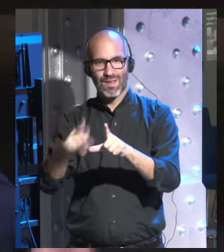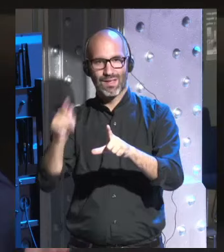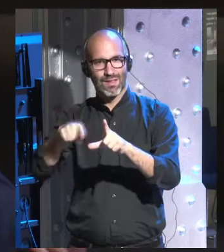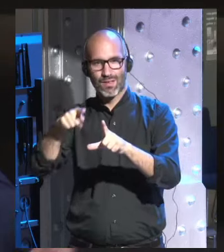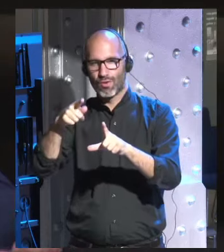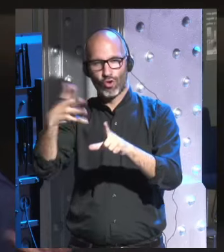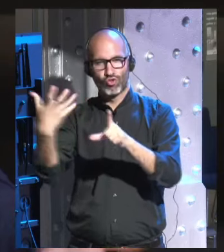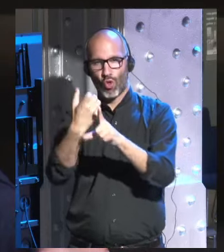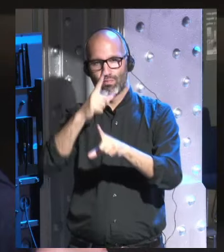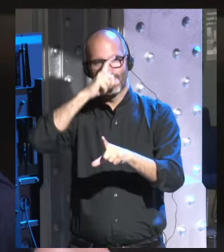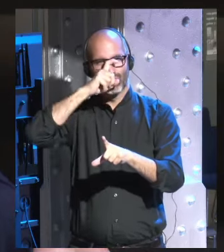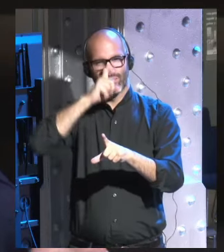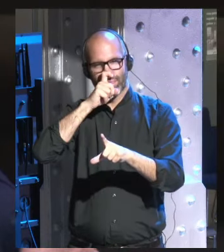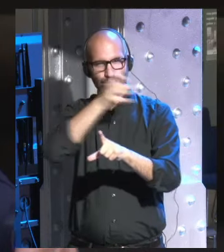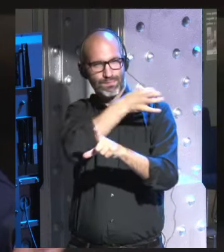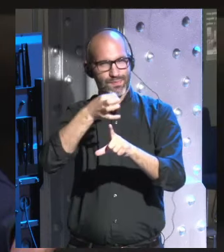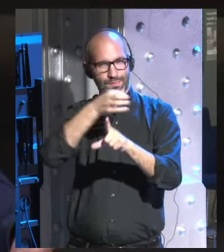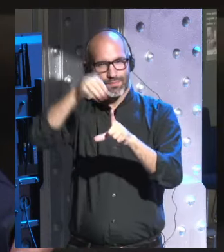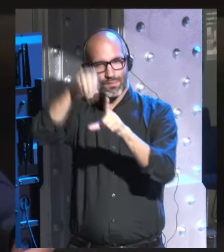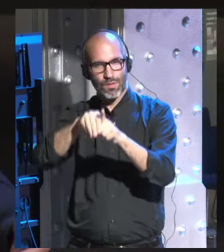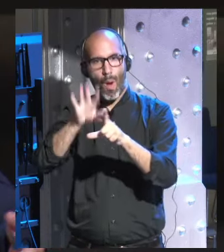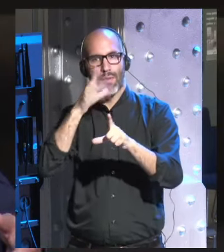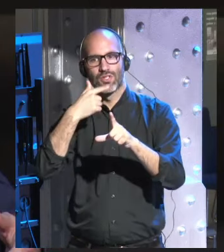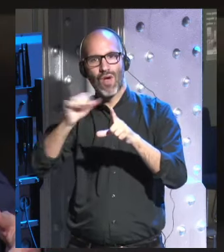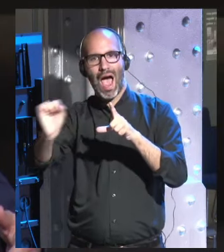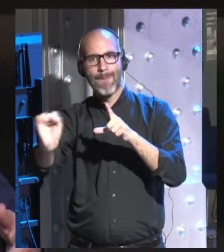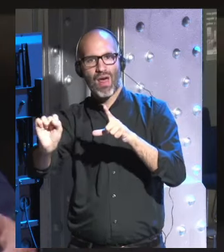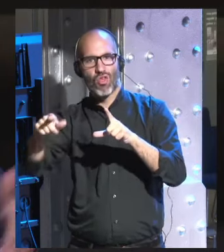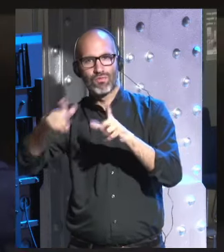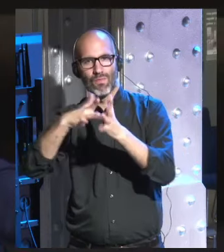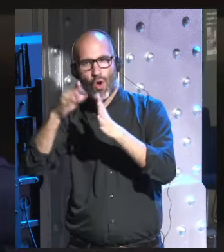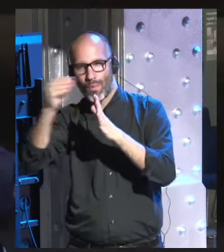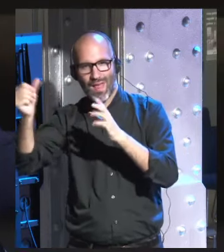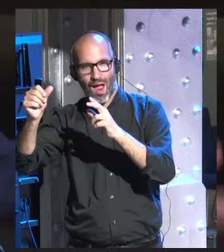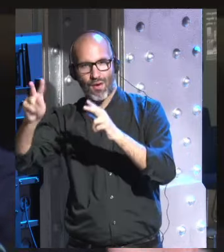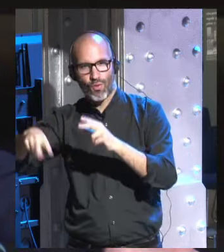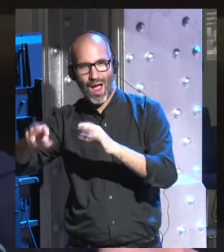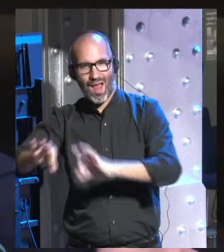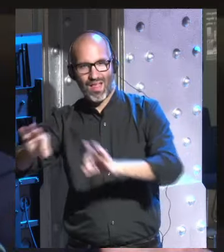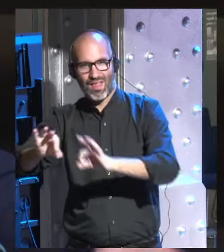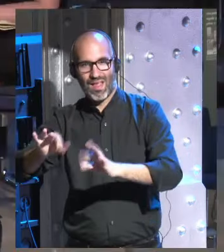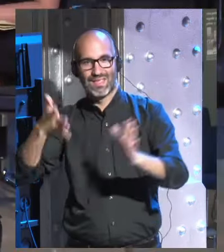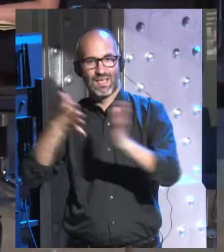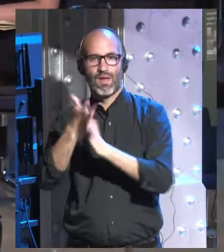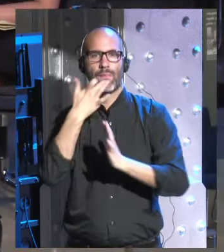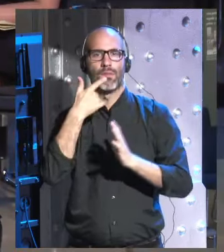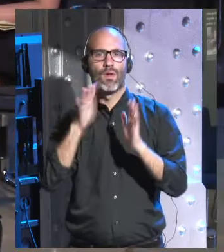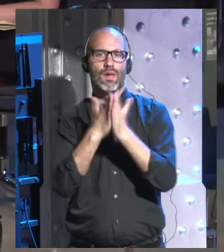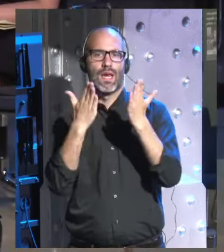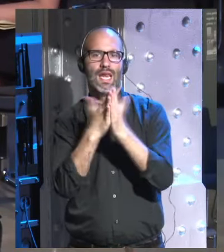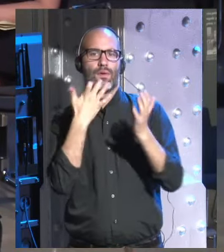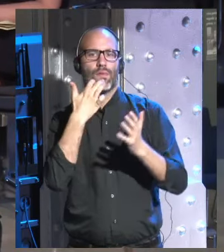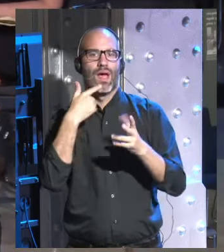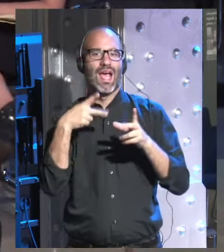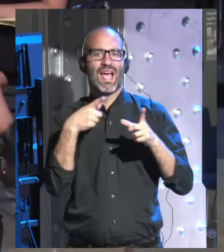nada con lo cual Amazon nunca olvidará nada cuando terminemos de leer no sé Guerra y Paz de Tolstoy